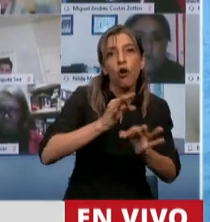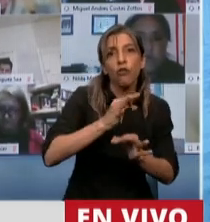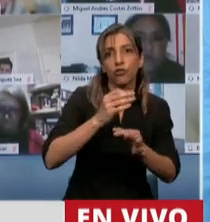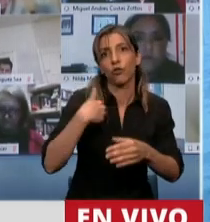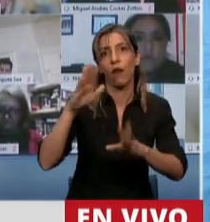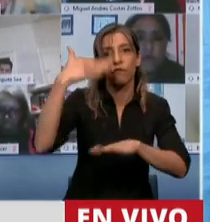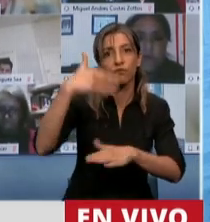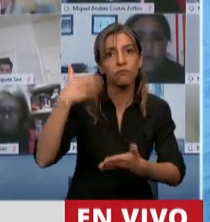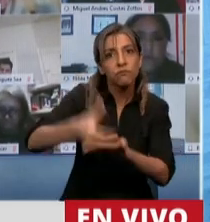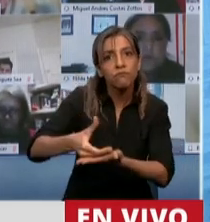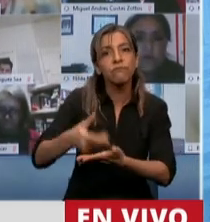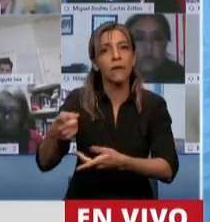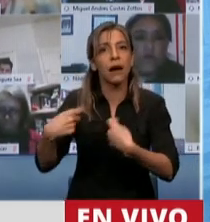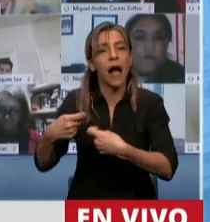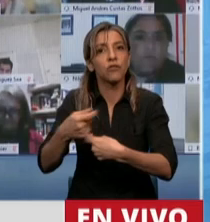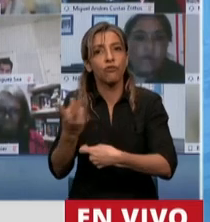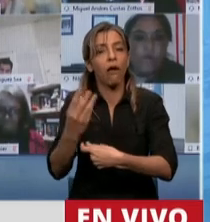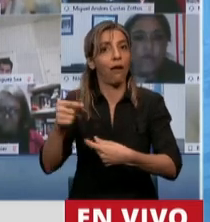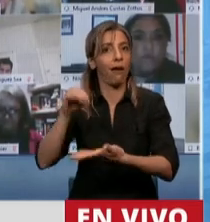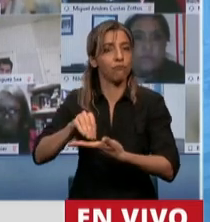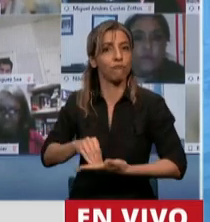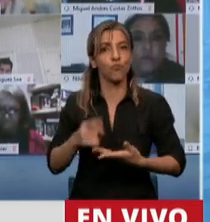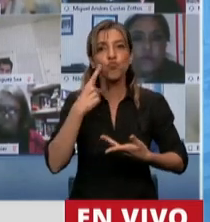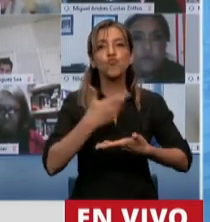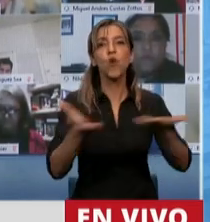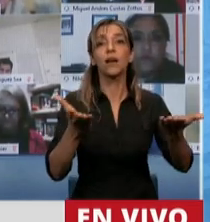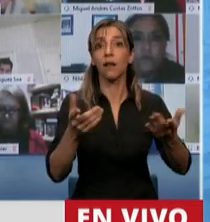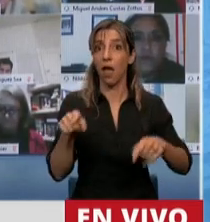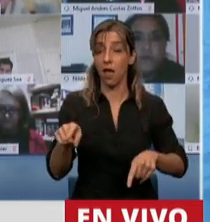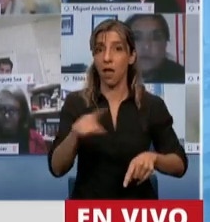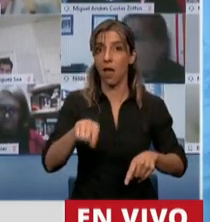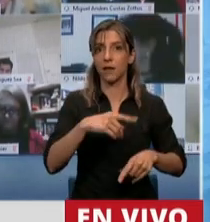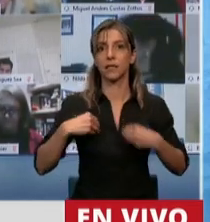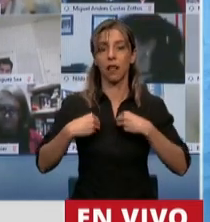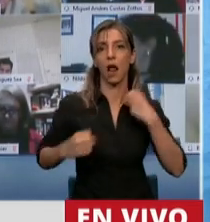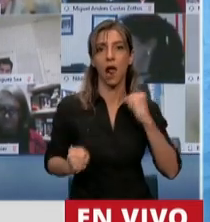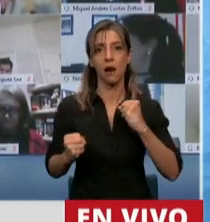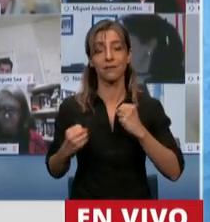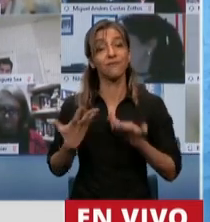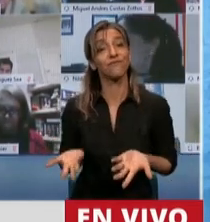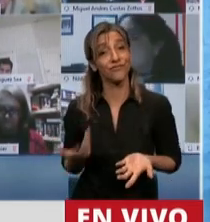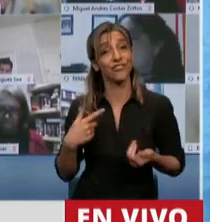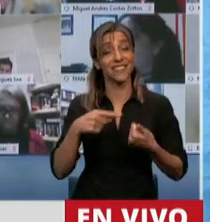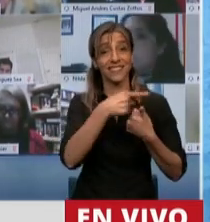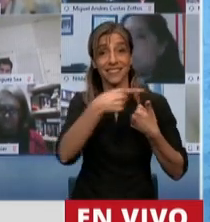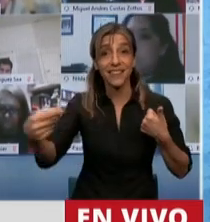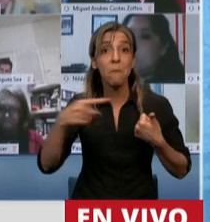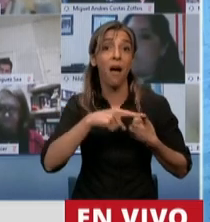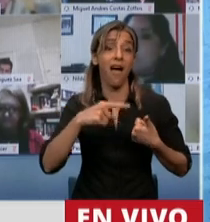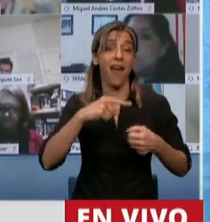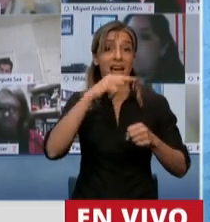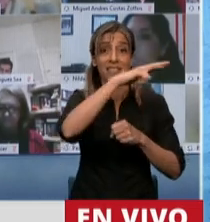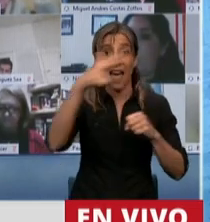mostrar estructura de costos. Y bueno, ha sido una semana así la del satélite, la del arreglo de la deuda